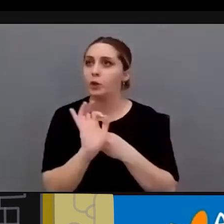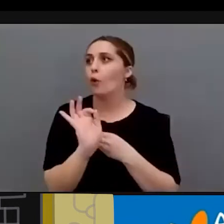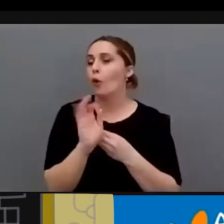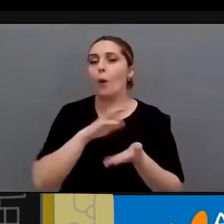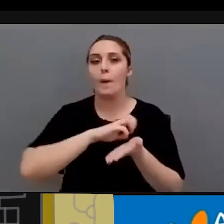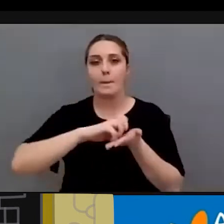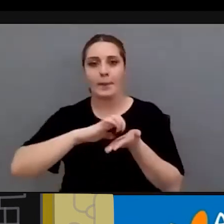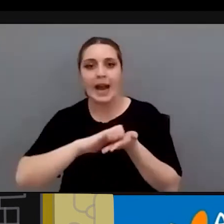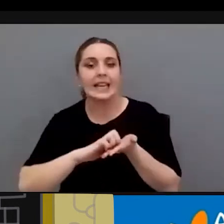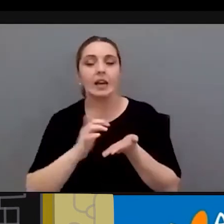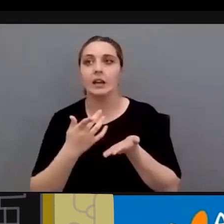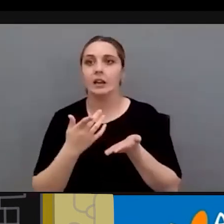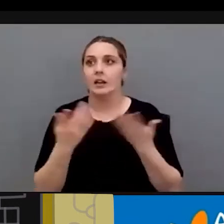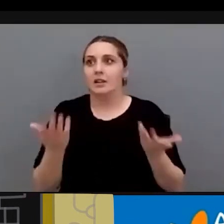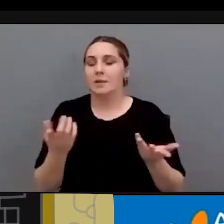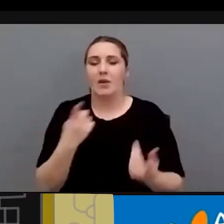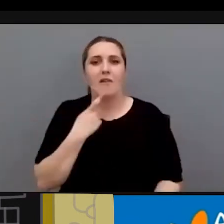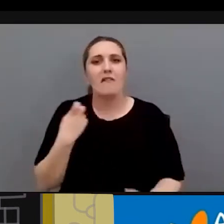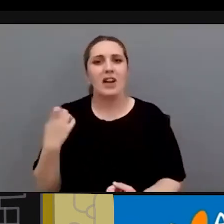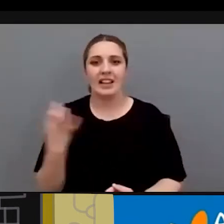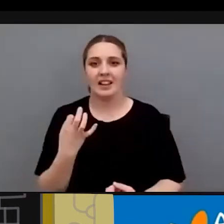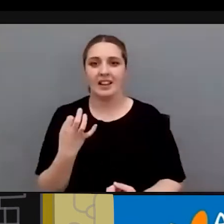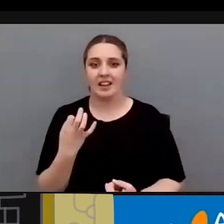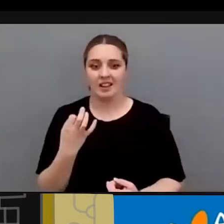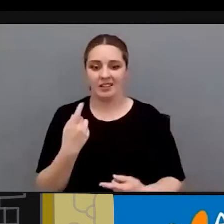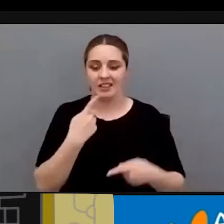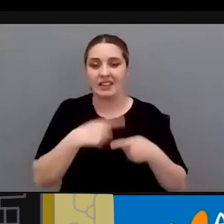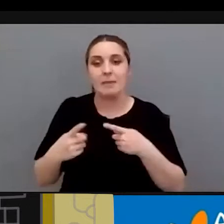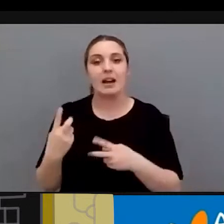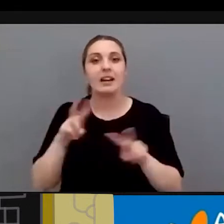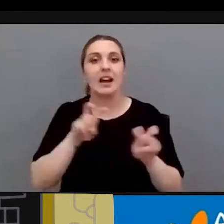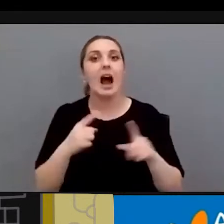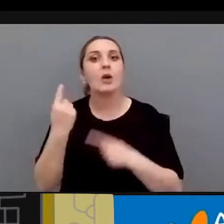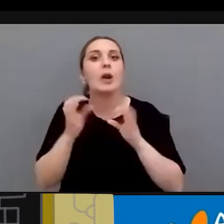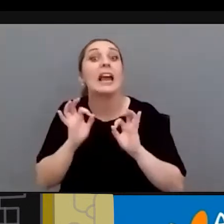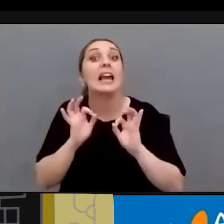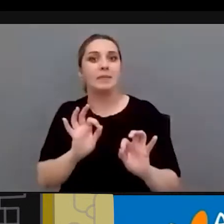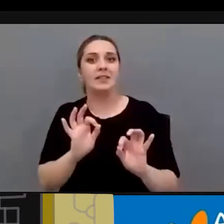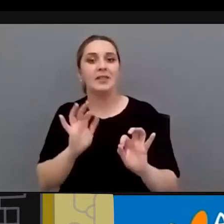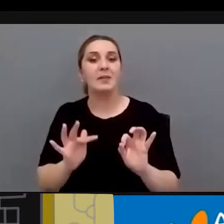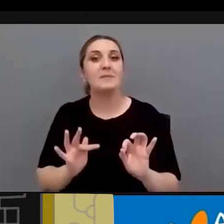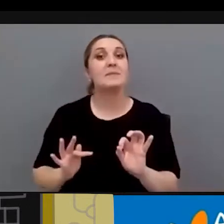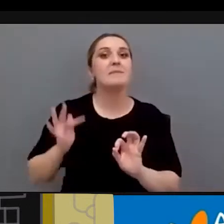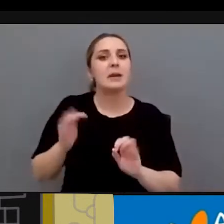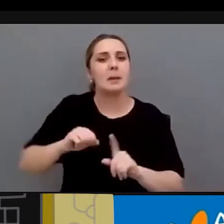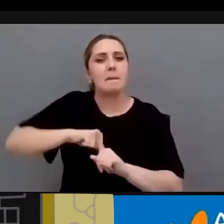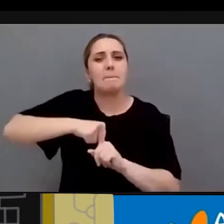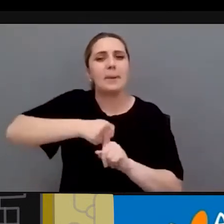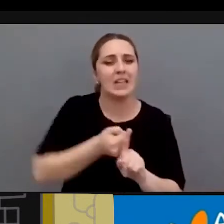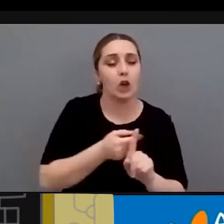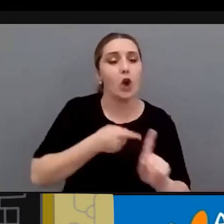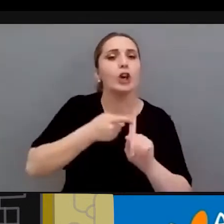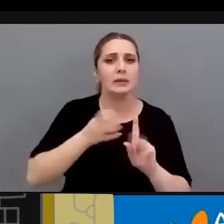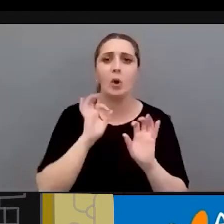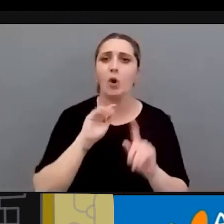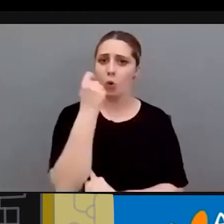braille pero todavía nos faltan determinadas cuestiones concretas y sobre todo presionar para que eso sea así